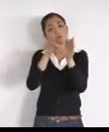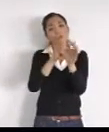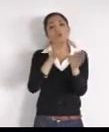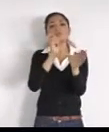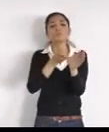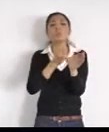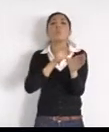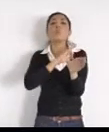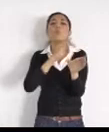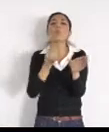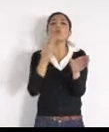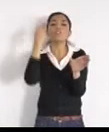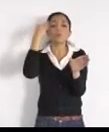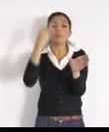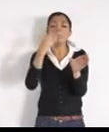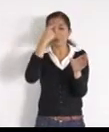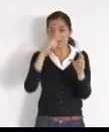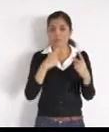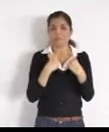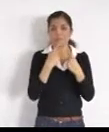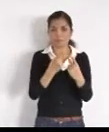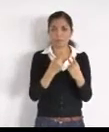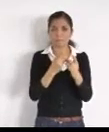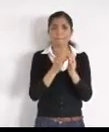con el tesorerado municipal, el licenciado Juan Partida.